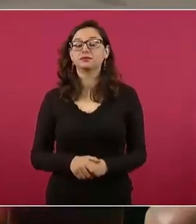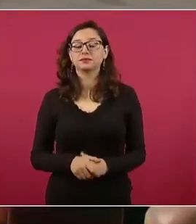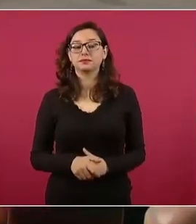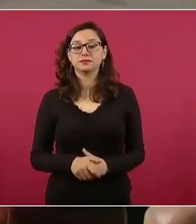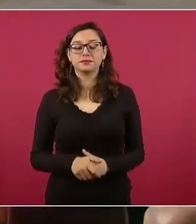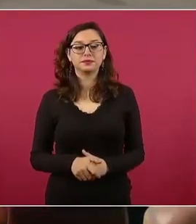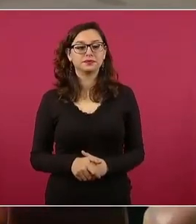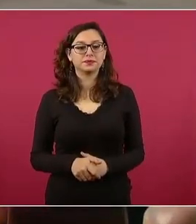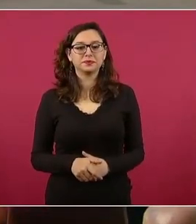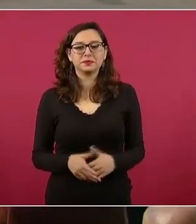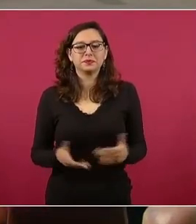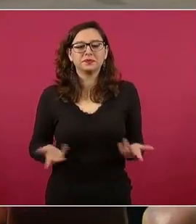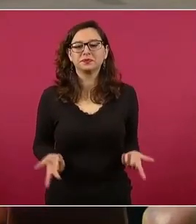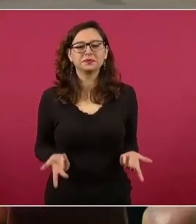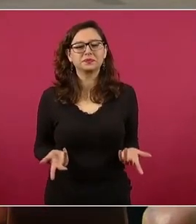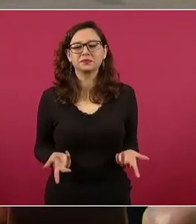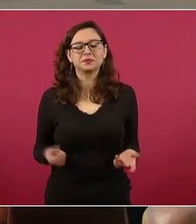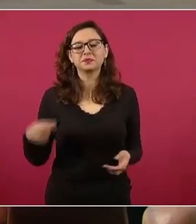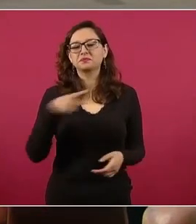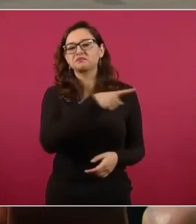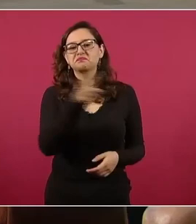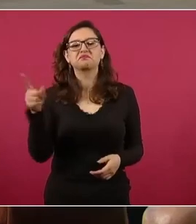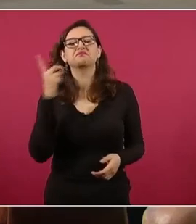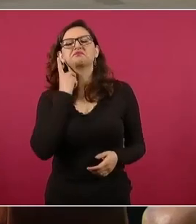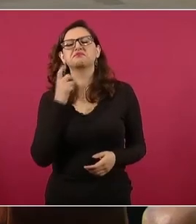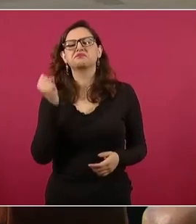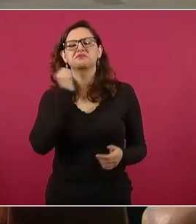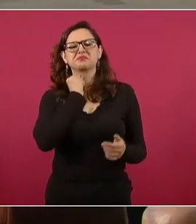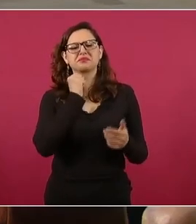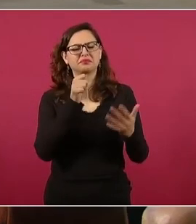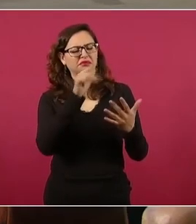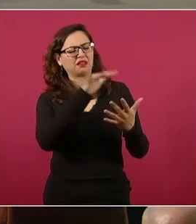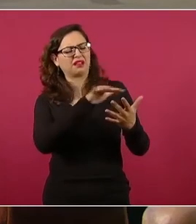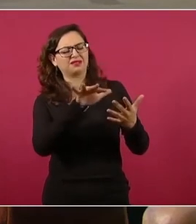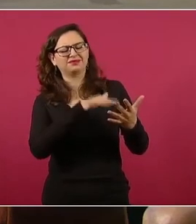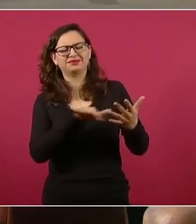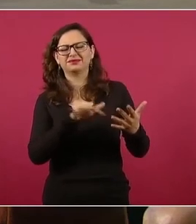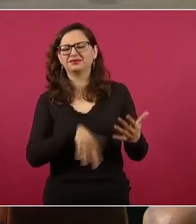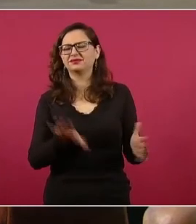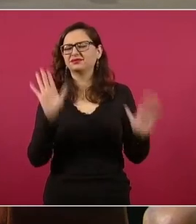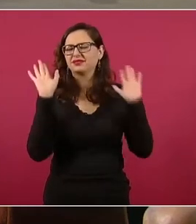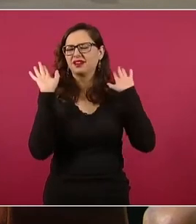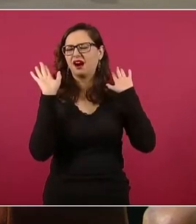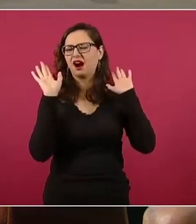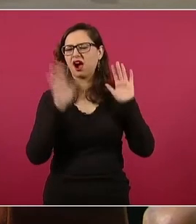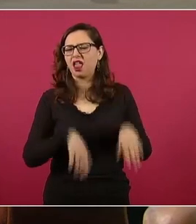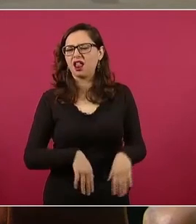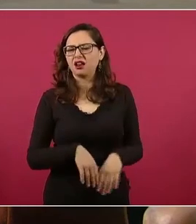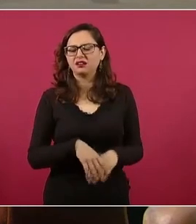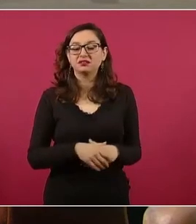Muchos ni leían las iniciativas de reforma.